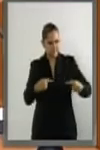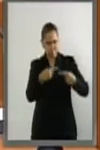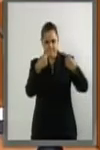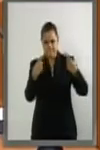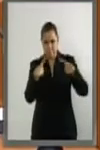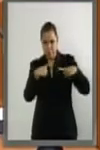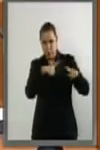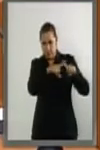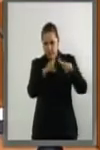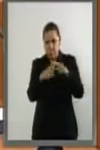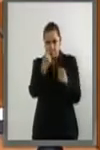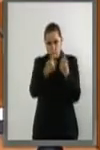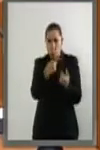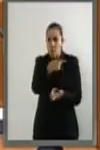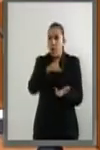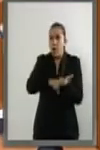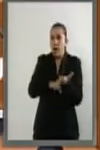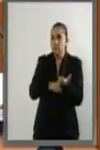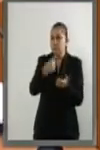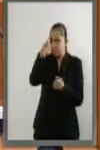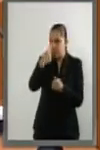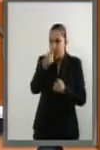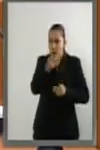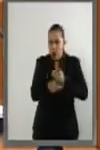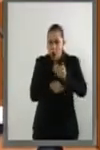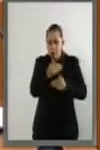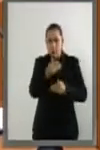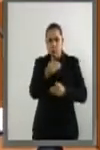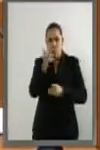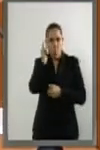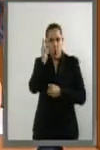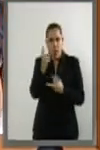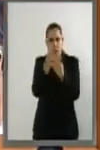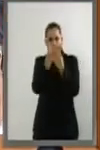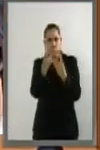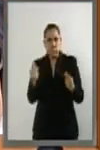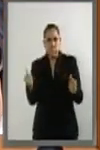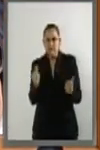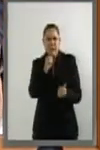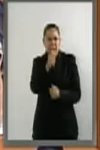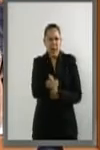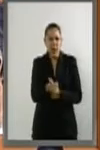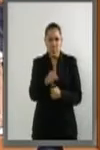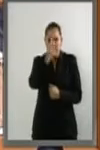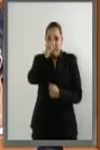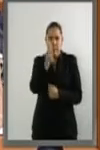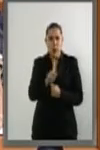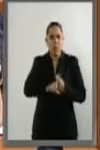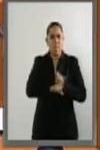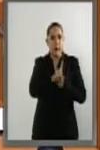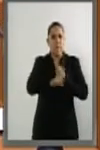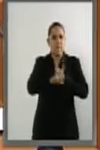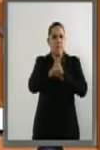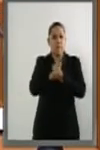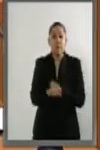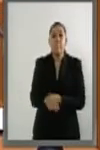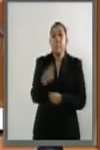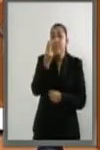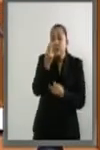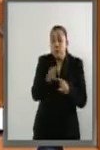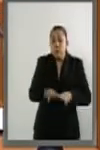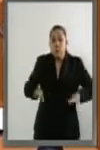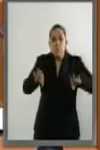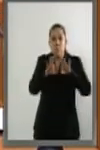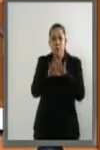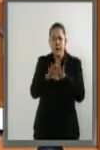de la crisis política y social, sino que la empeoran. El diálogo constructivo y el entendimiento entre las